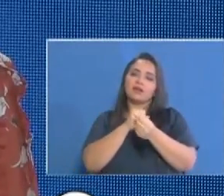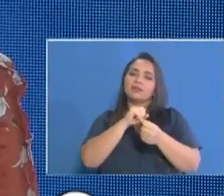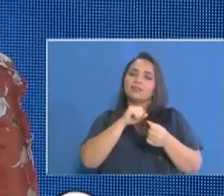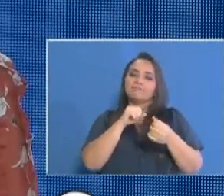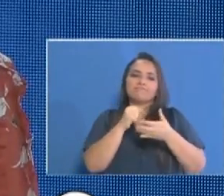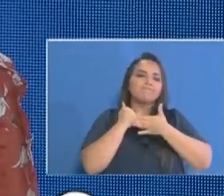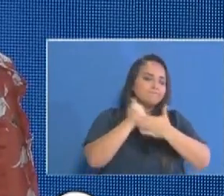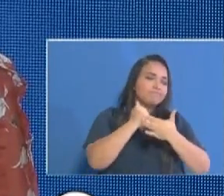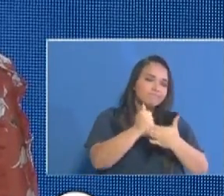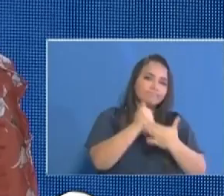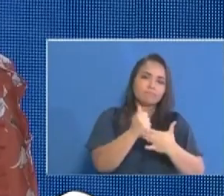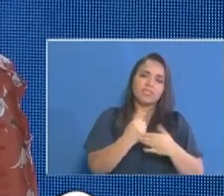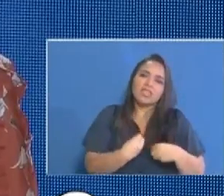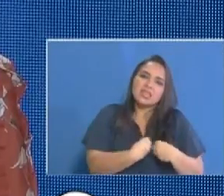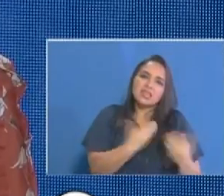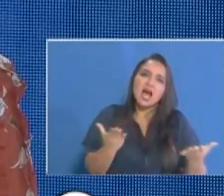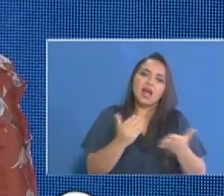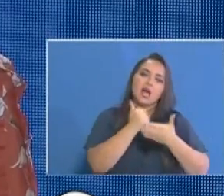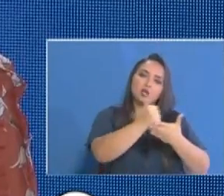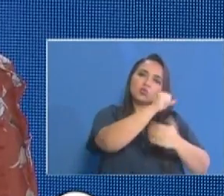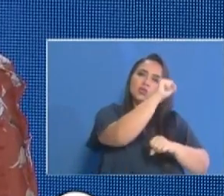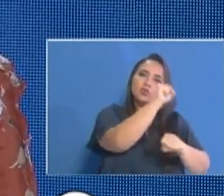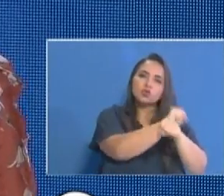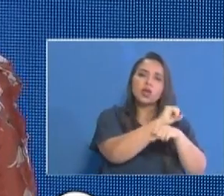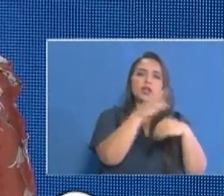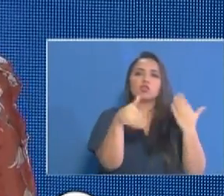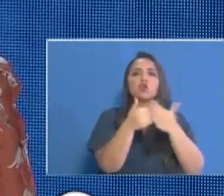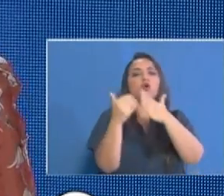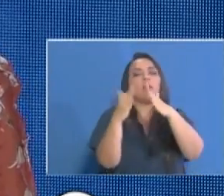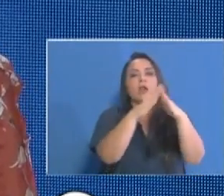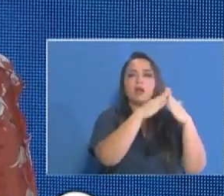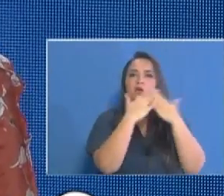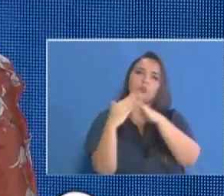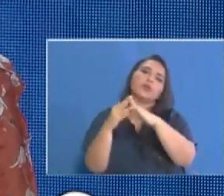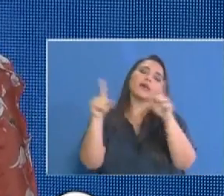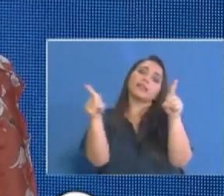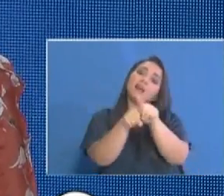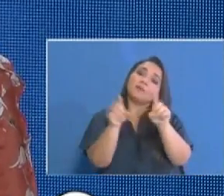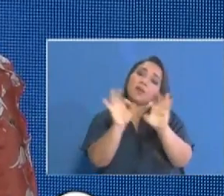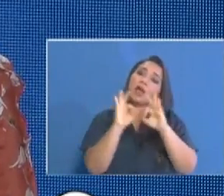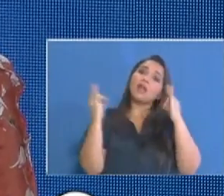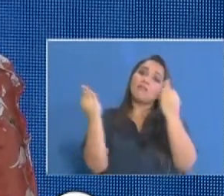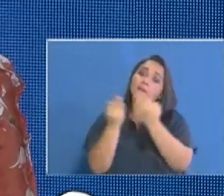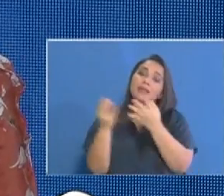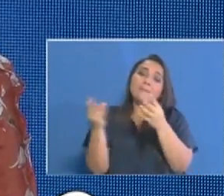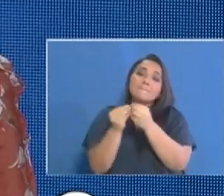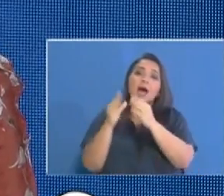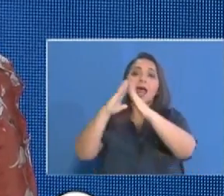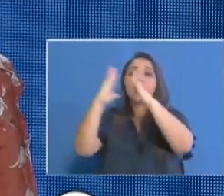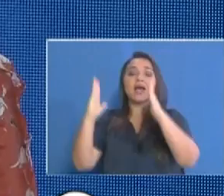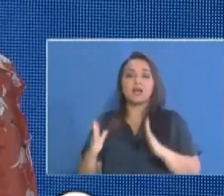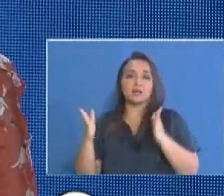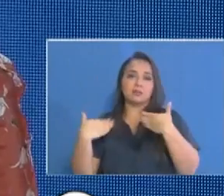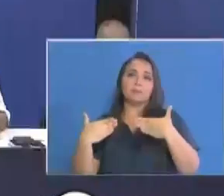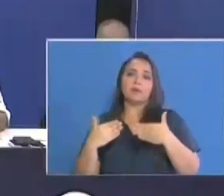poder llevar las respuestas y las ayudas sociales a cada una de las comunidades y las familias y sobre todo los hogares panameños muchísimas gracias gracias